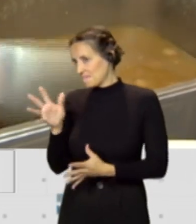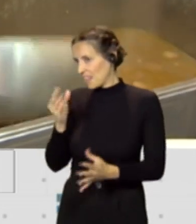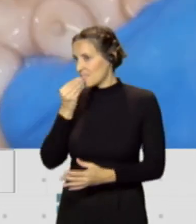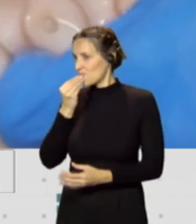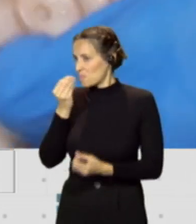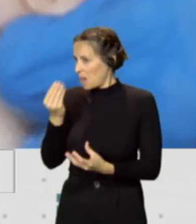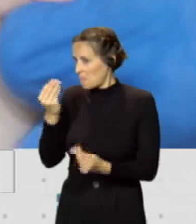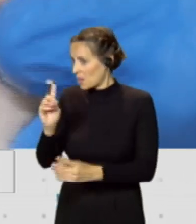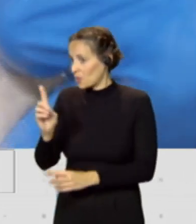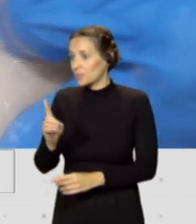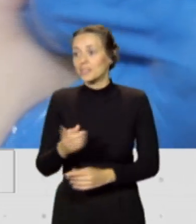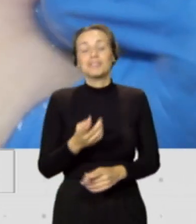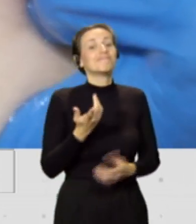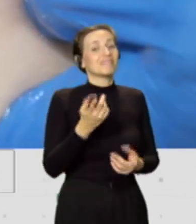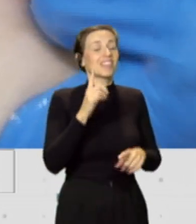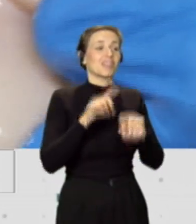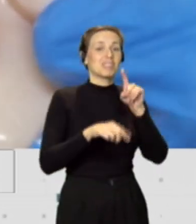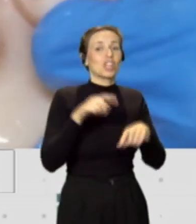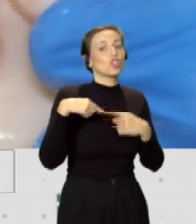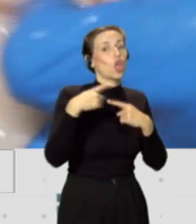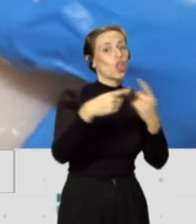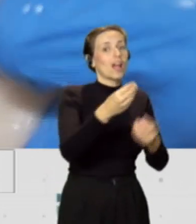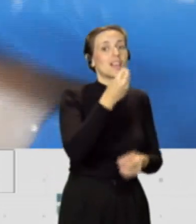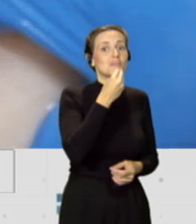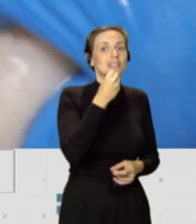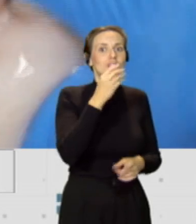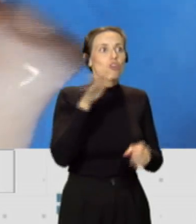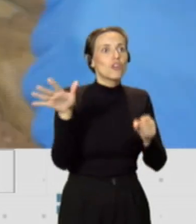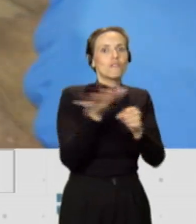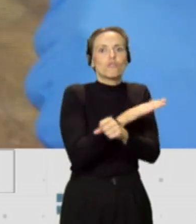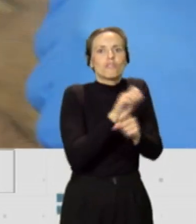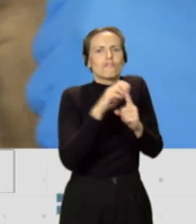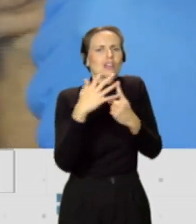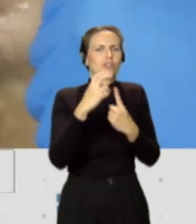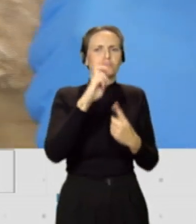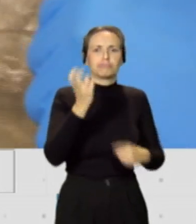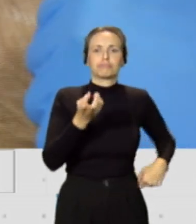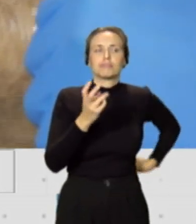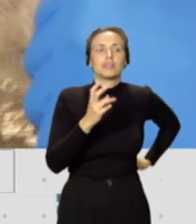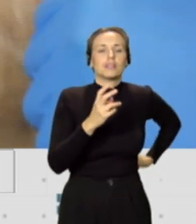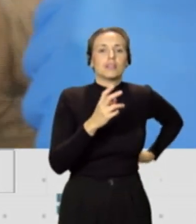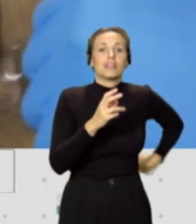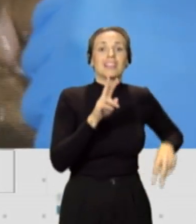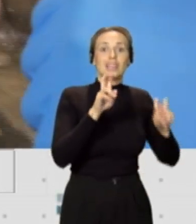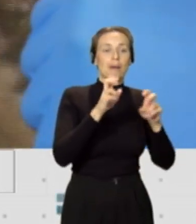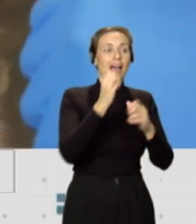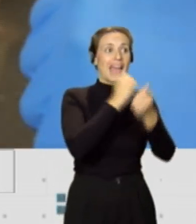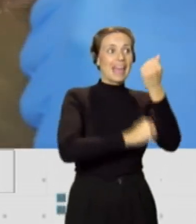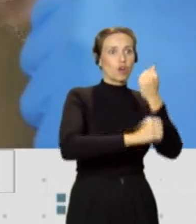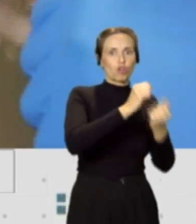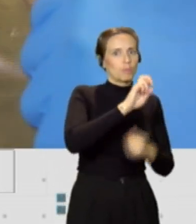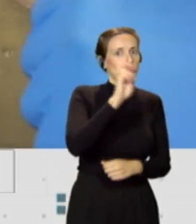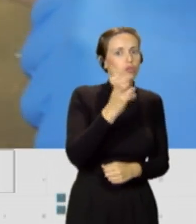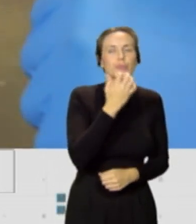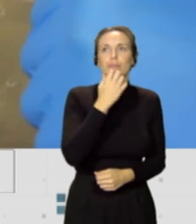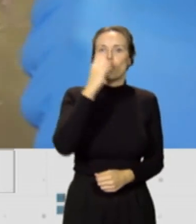el día a día la alimentación está condicionada por muchos factores, no solo económicos, sino que también influyen muchos factores